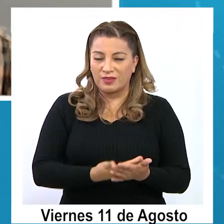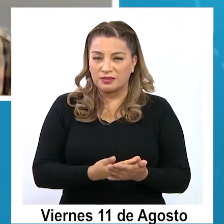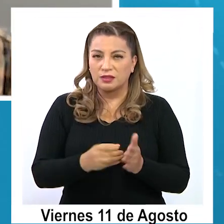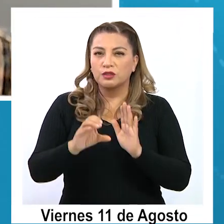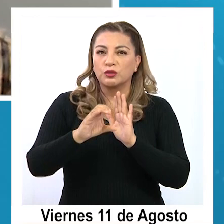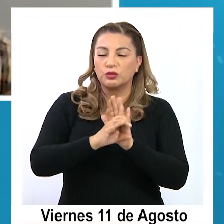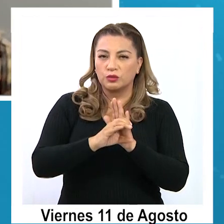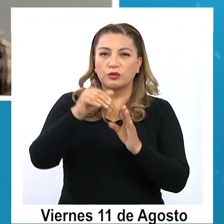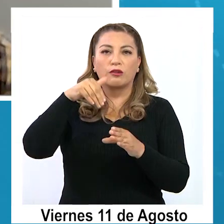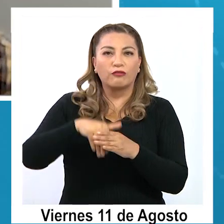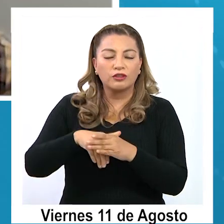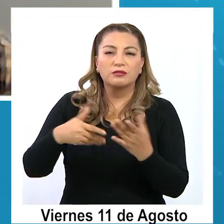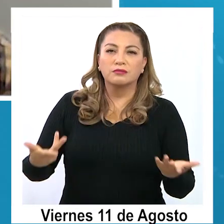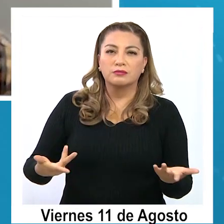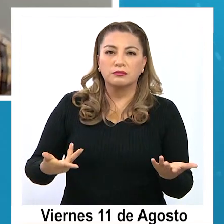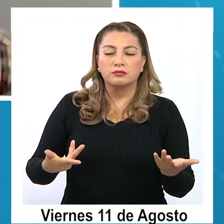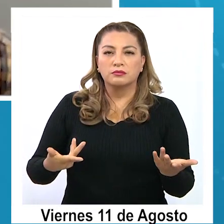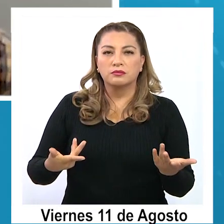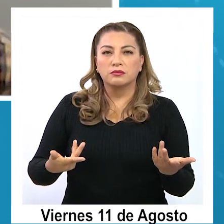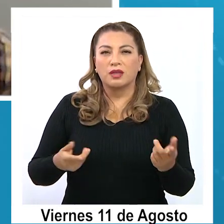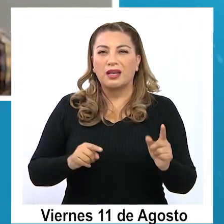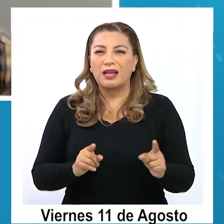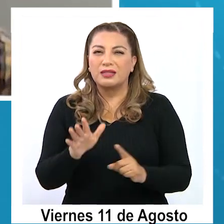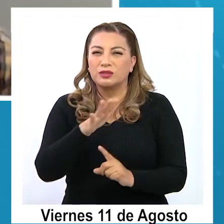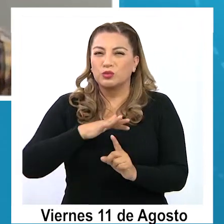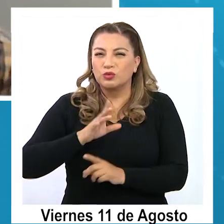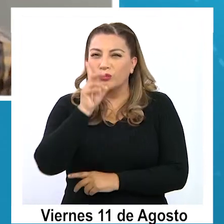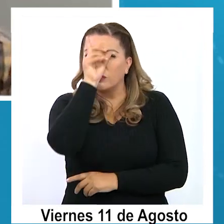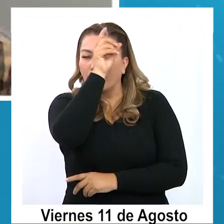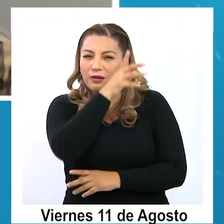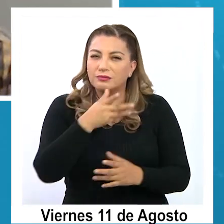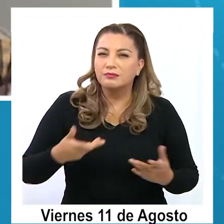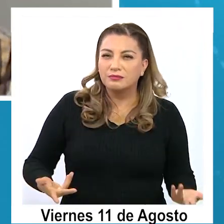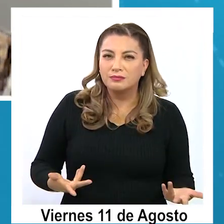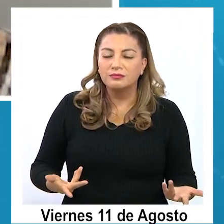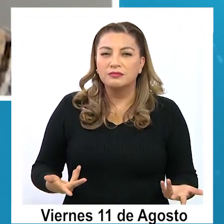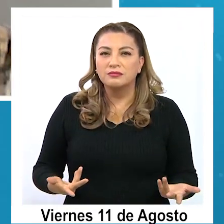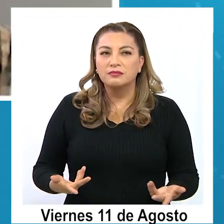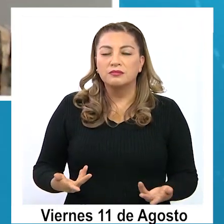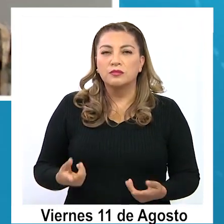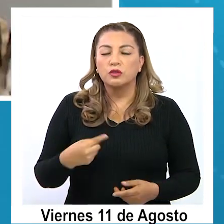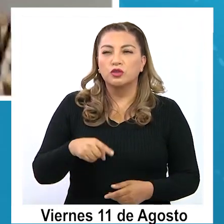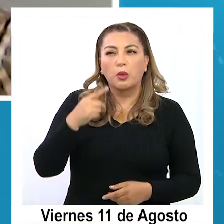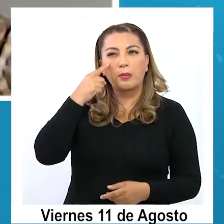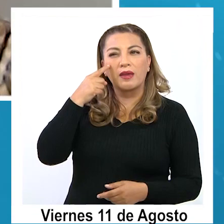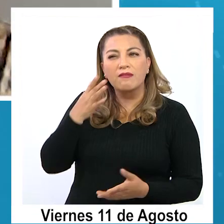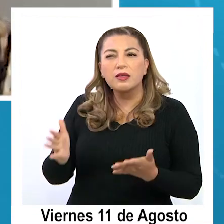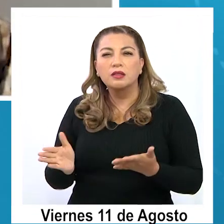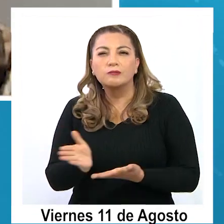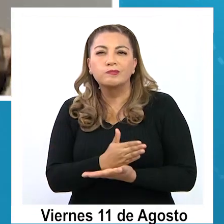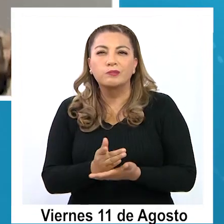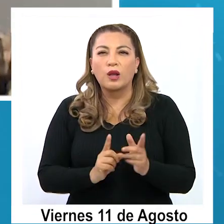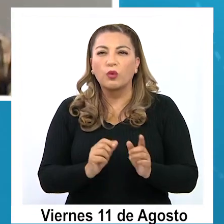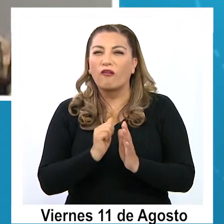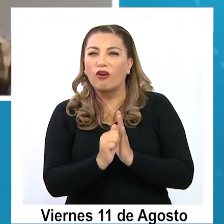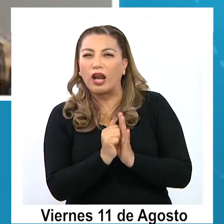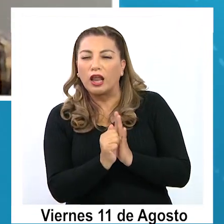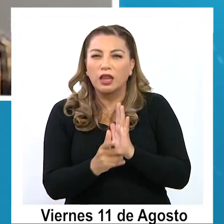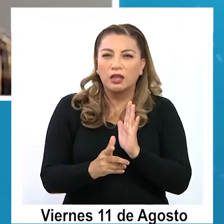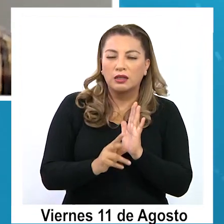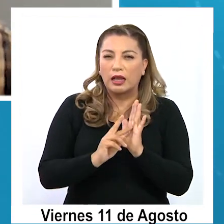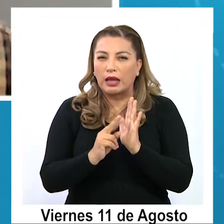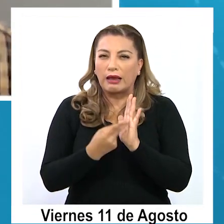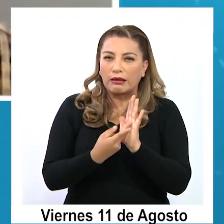se está desarrollando, y está bastante complicado también, o sea, estamos viendo, cierto, estas enmiendas, que se quiere